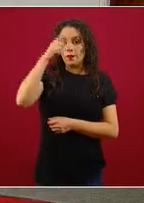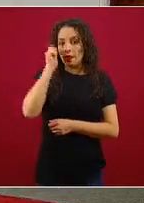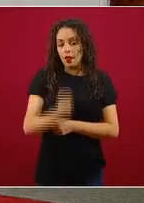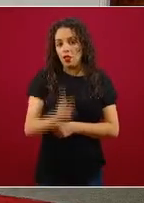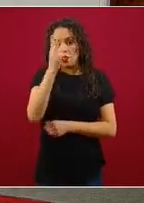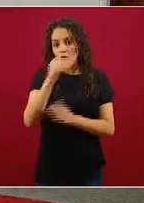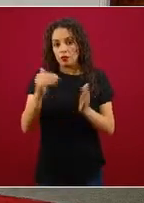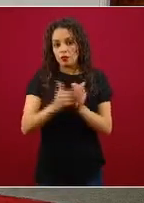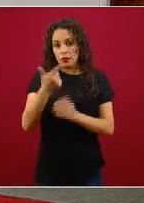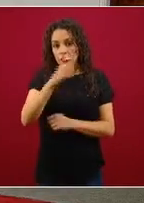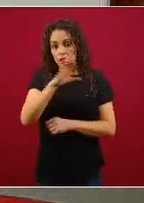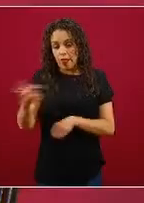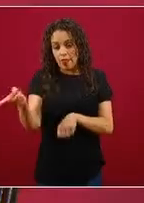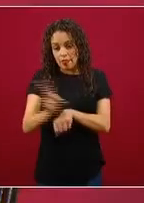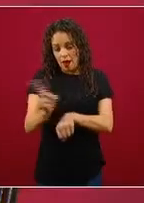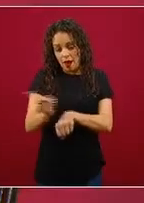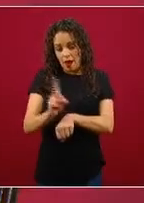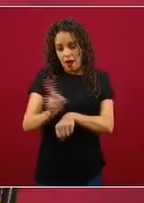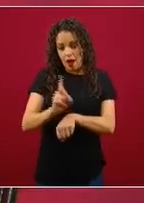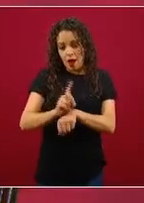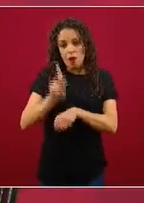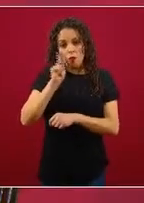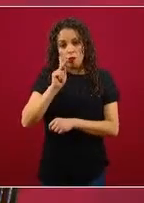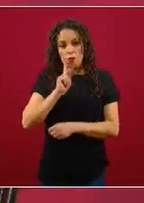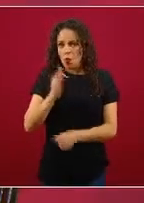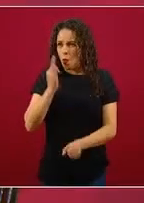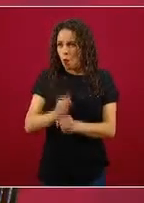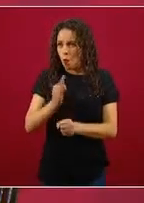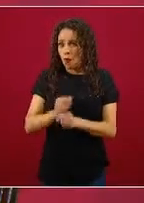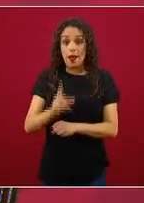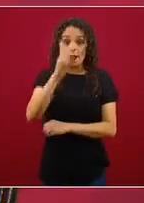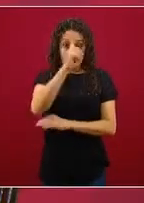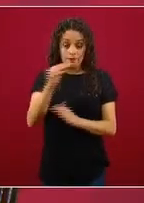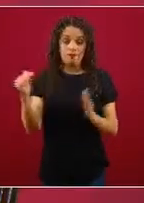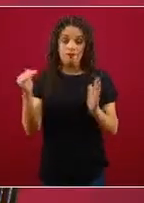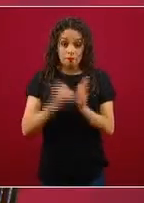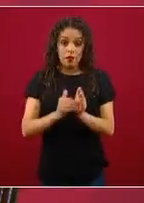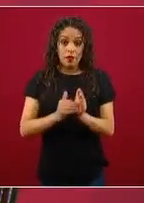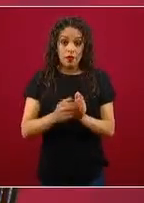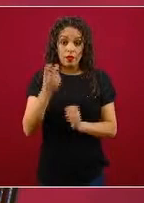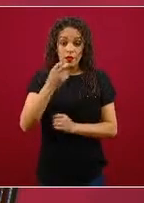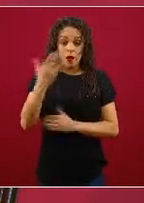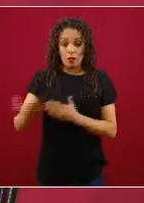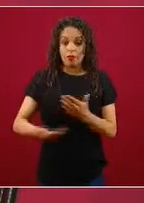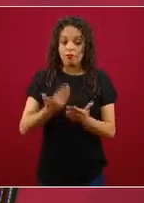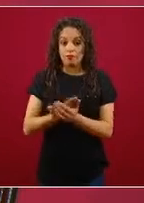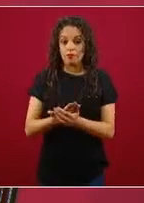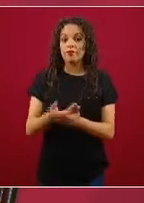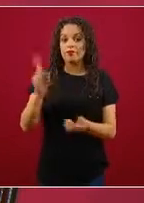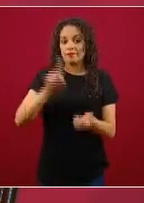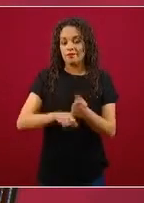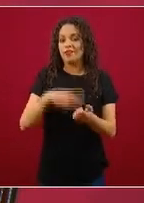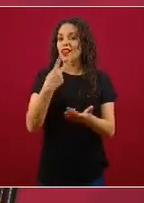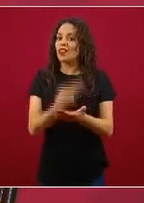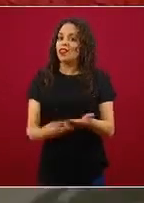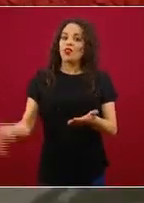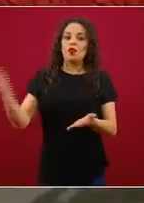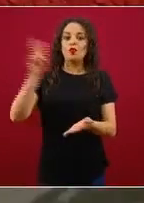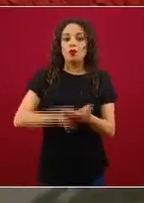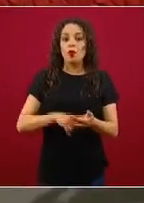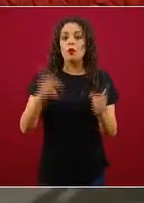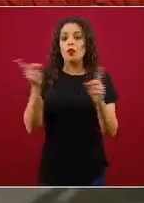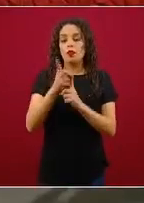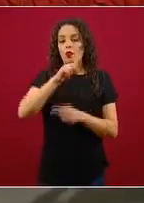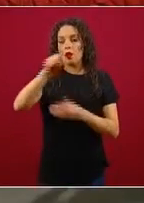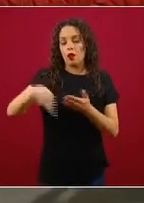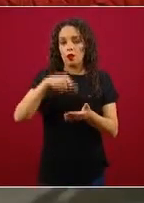pruebas diarias. En este momento estamos haciendo mil, entonces hay una propuesta de duplicar en los centros de salud. Y esto es